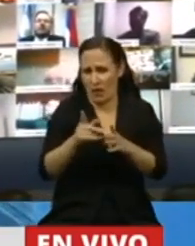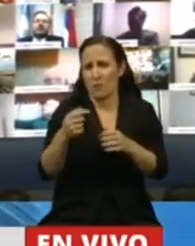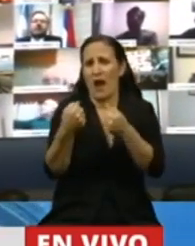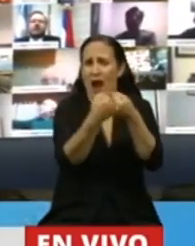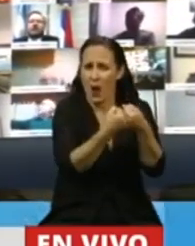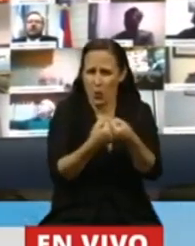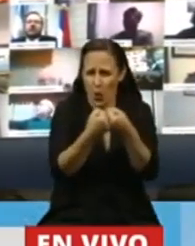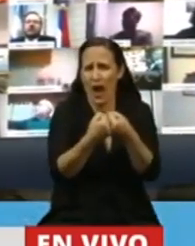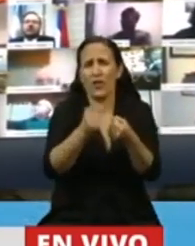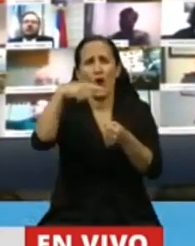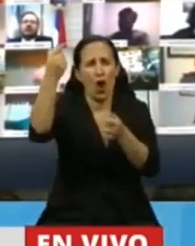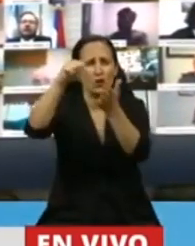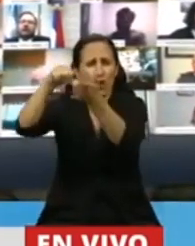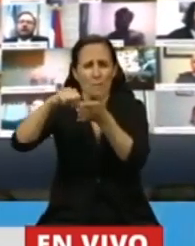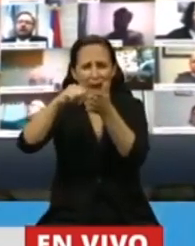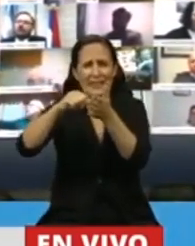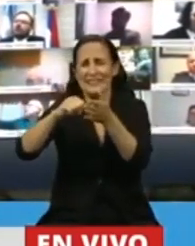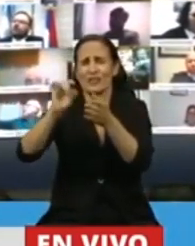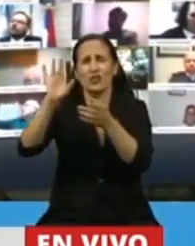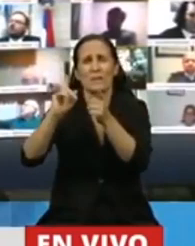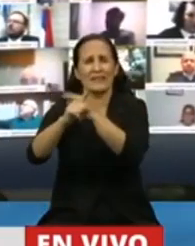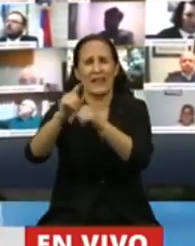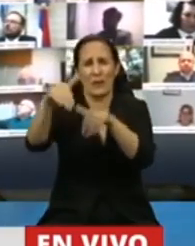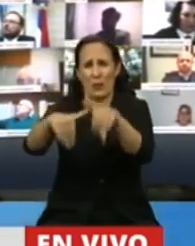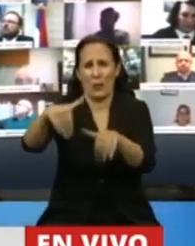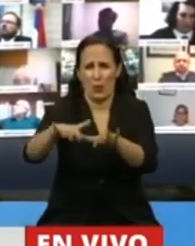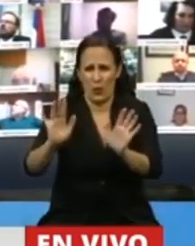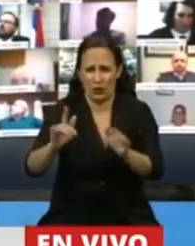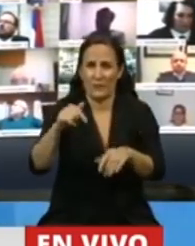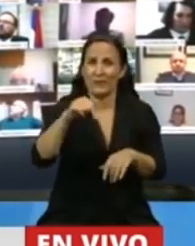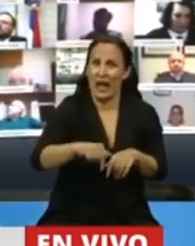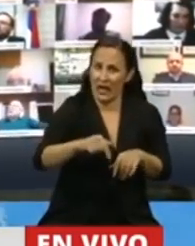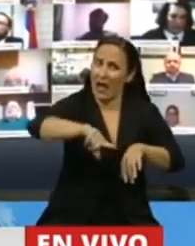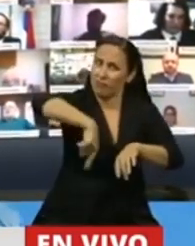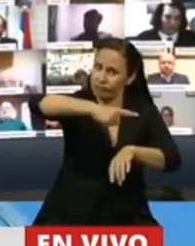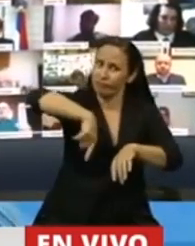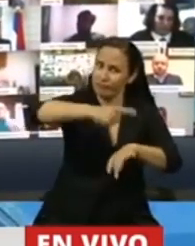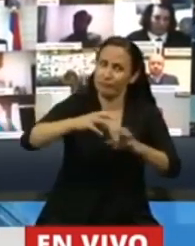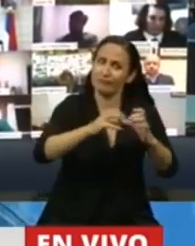inclusive en muchos lados va y se vota prácticamente. Acá hemos debatido unas cuantas horas.